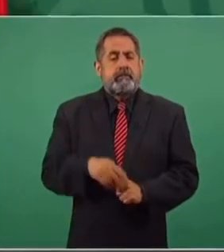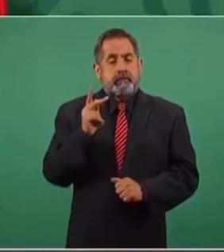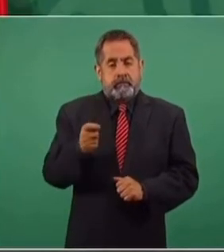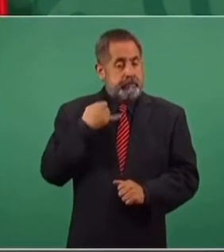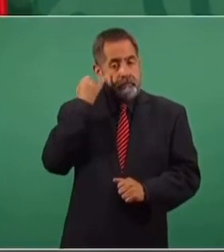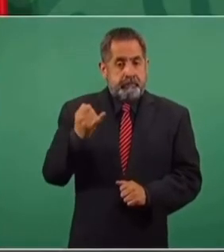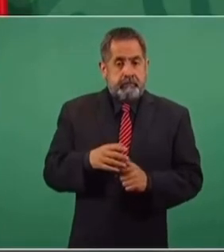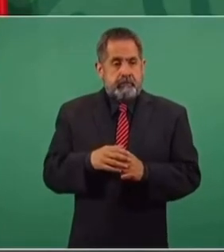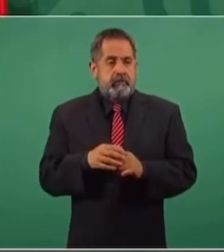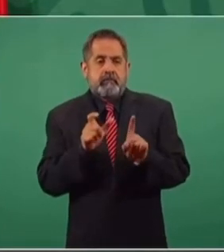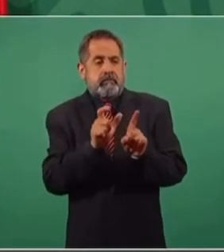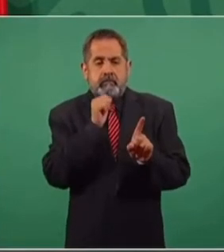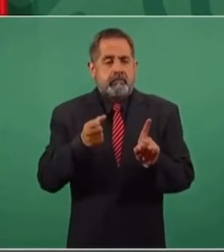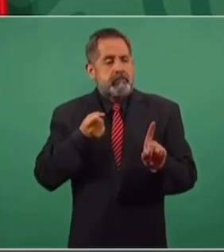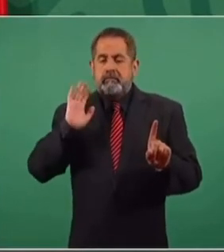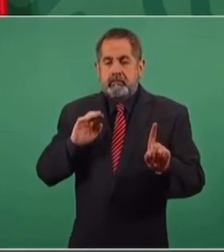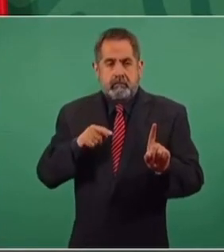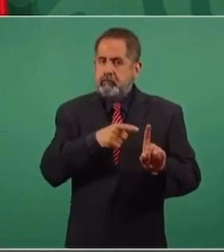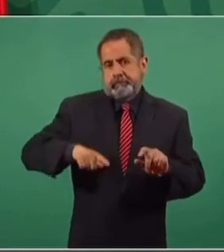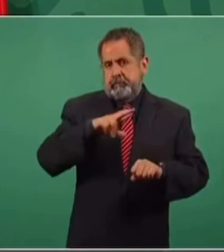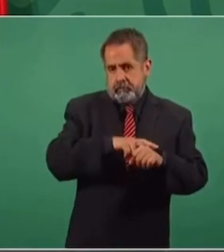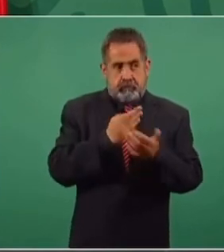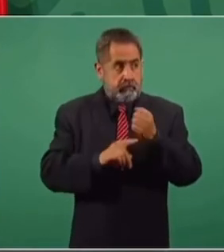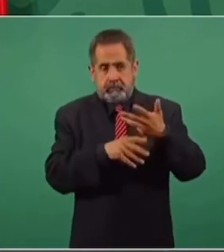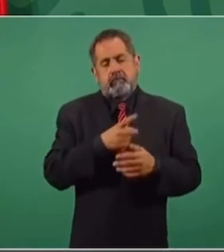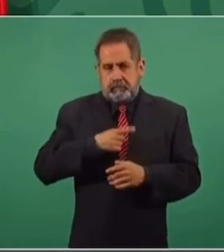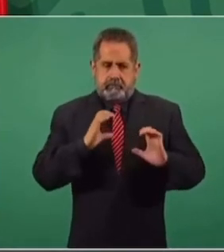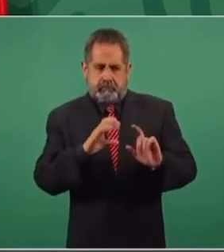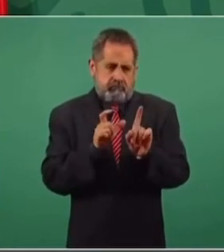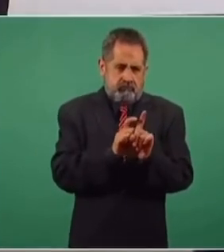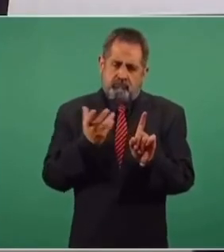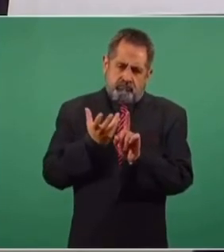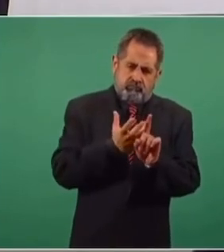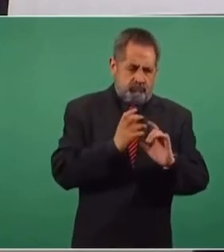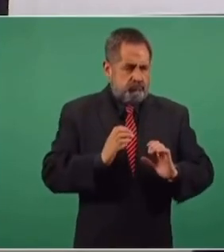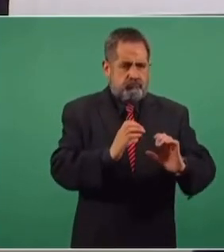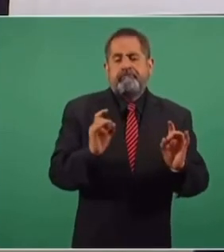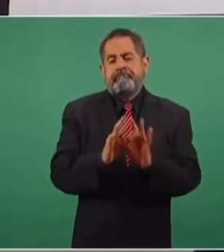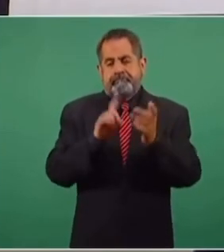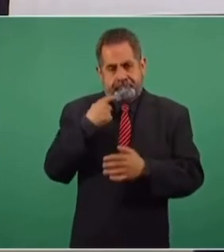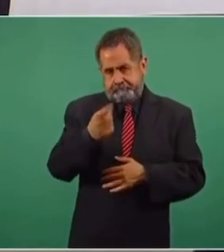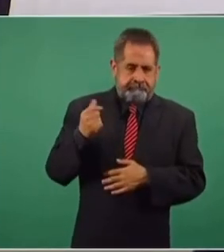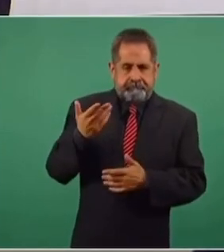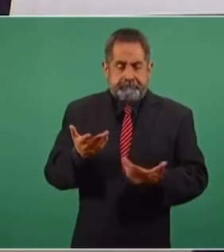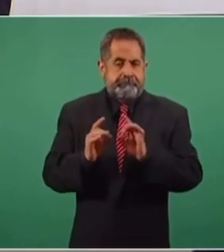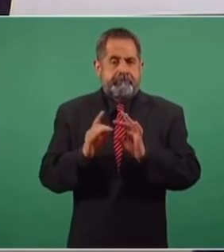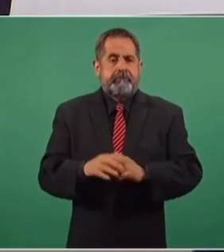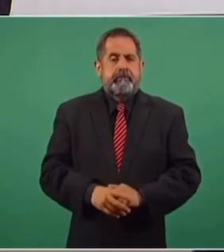Pero imagínense si no se le da protección al gobernador de un estado en una situación así. Entonces lo acompañaron. Entonces sucedió esto, que van ustedes a ver.